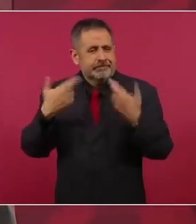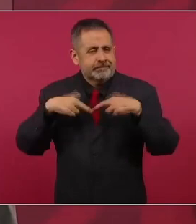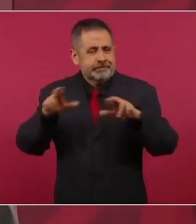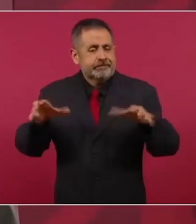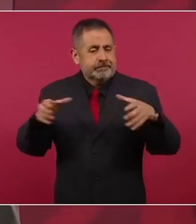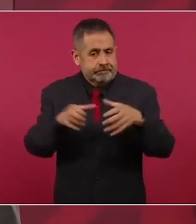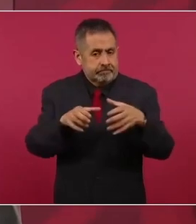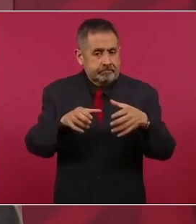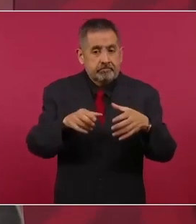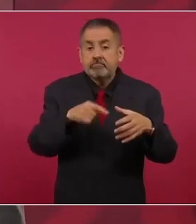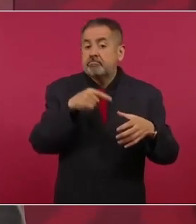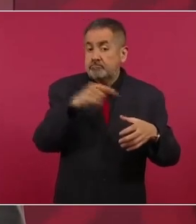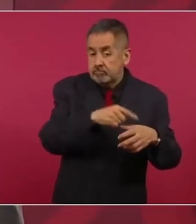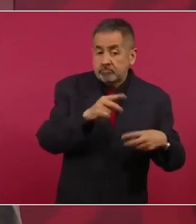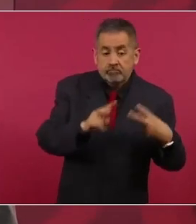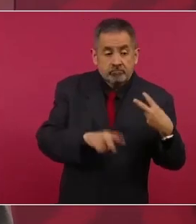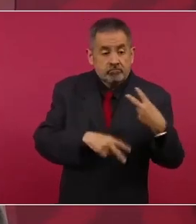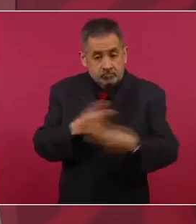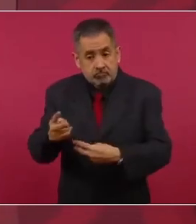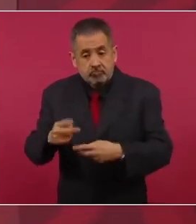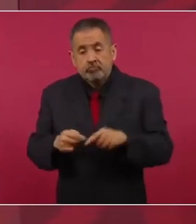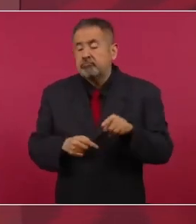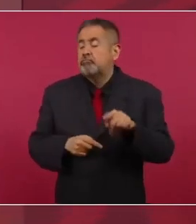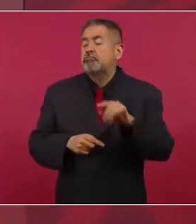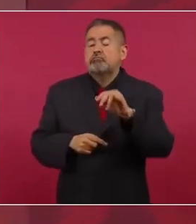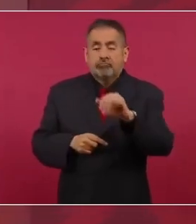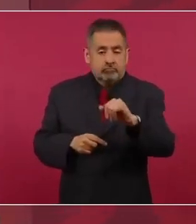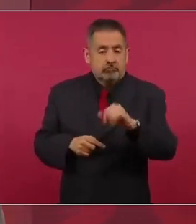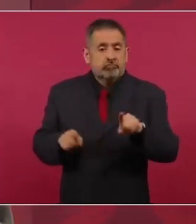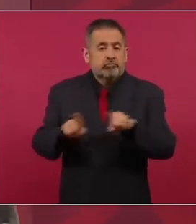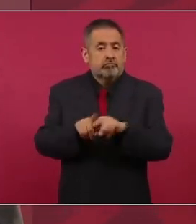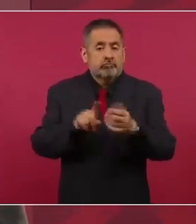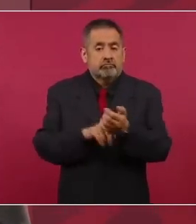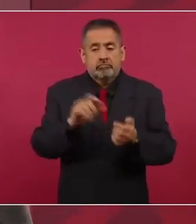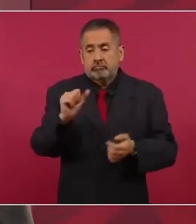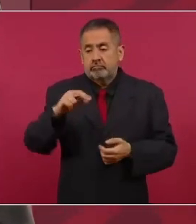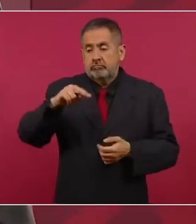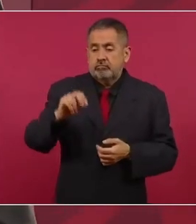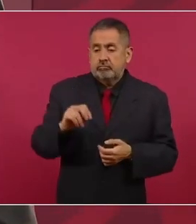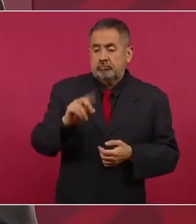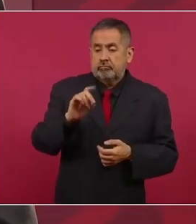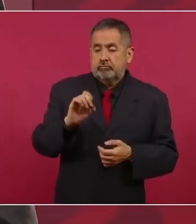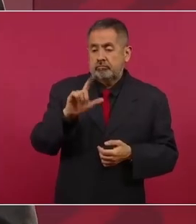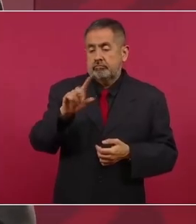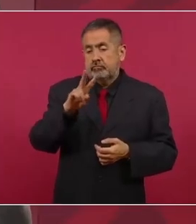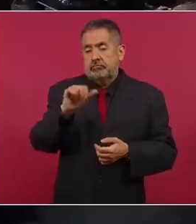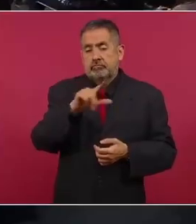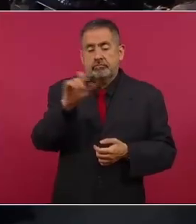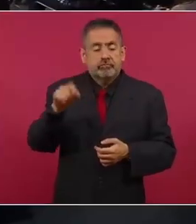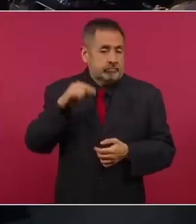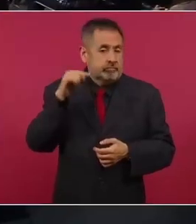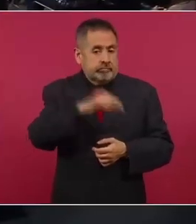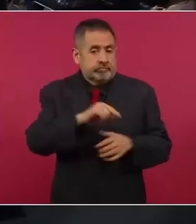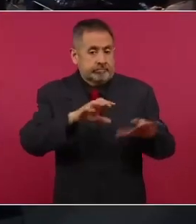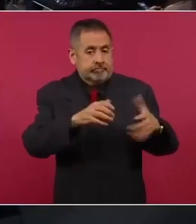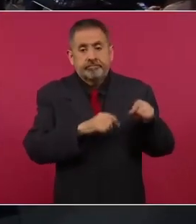que asistió, también Antonio del Valle, de la